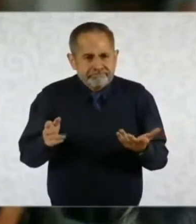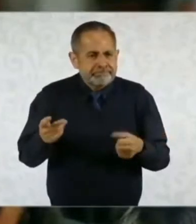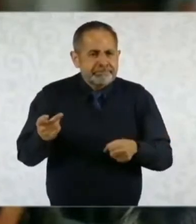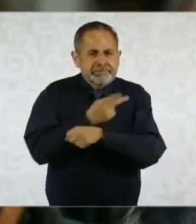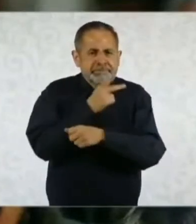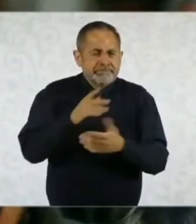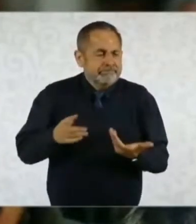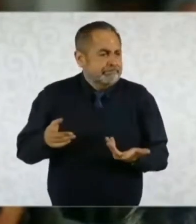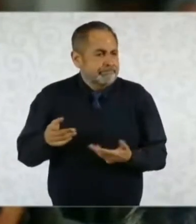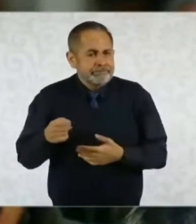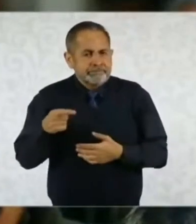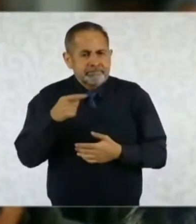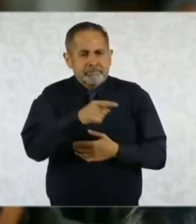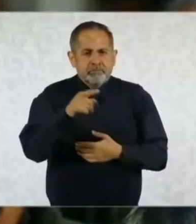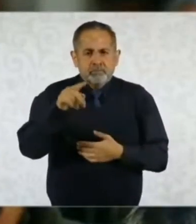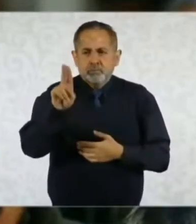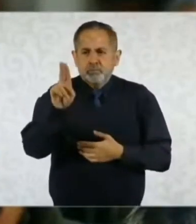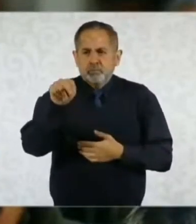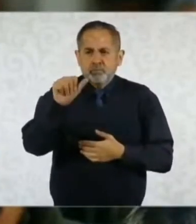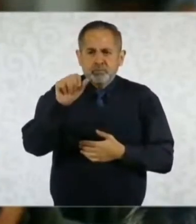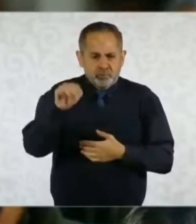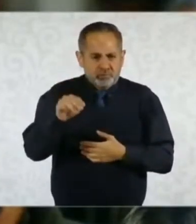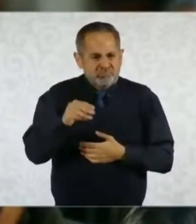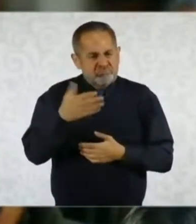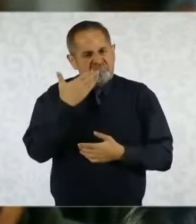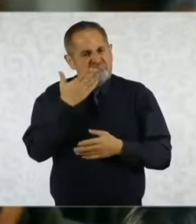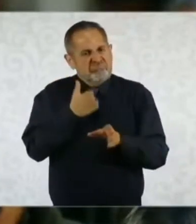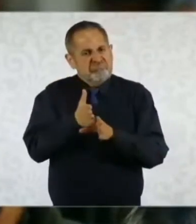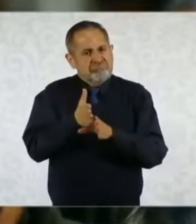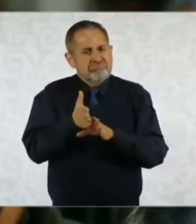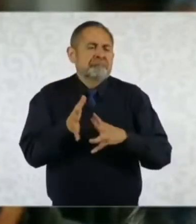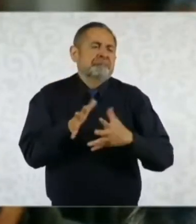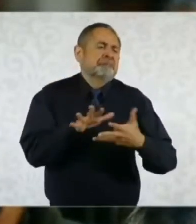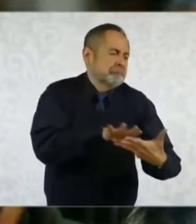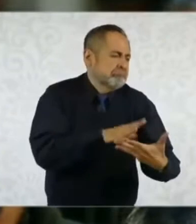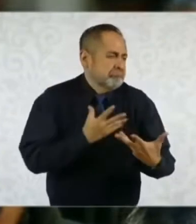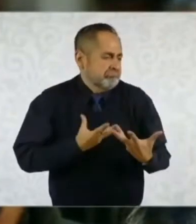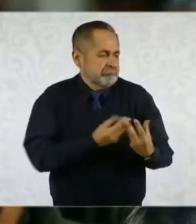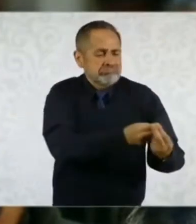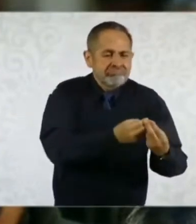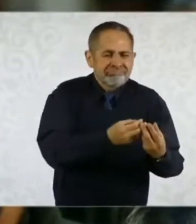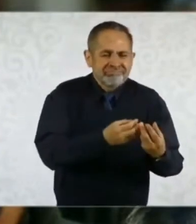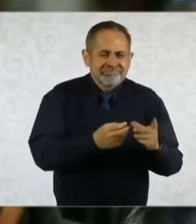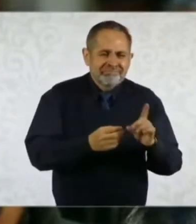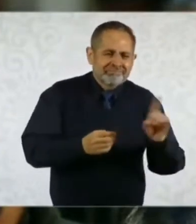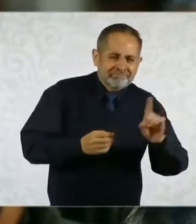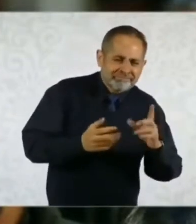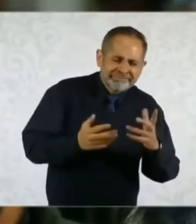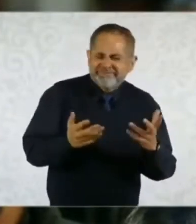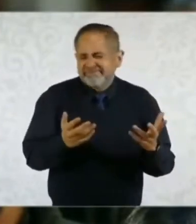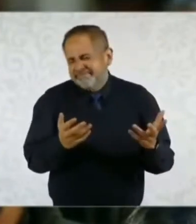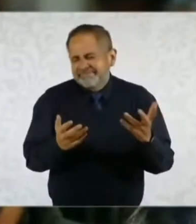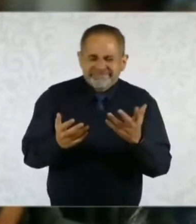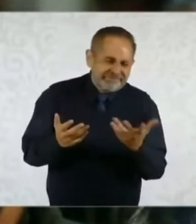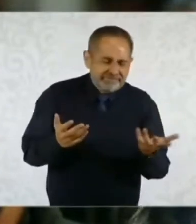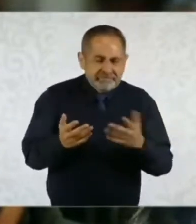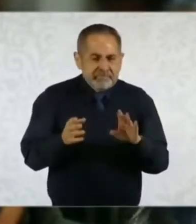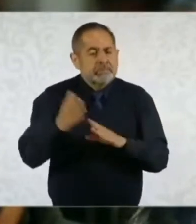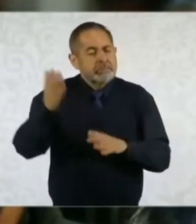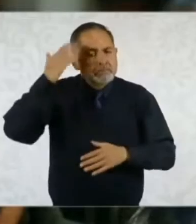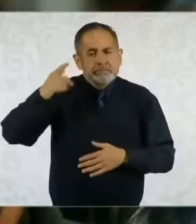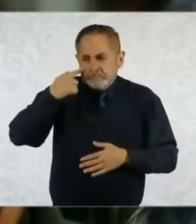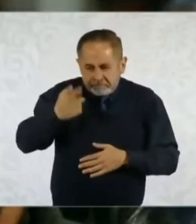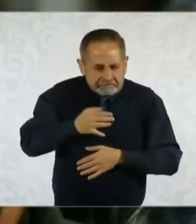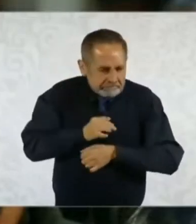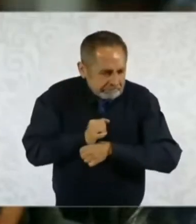La Universidad Autónoma de México, la Universidad Nacional. En ese momento investigamos